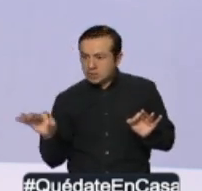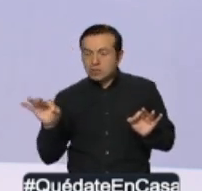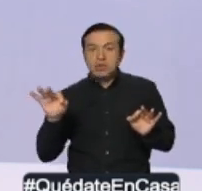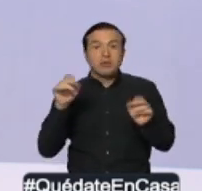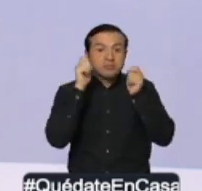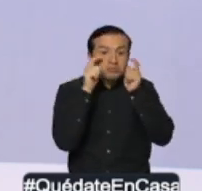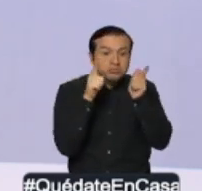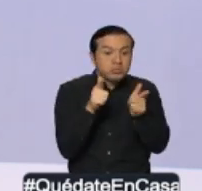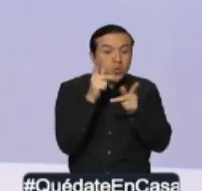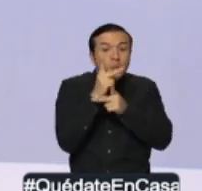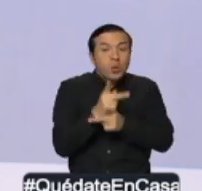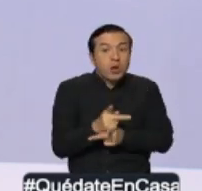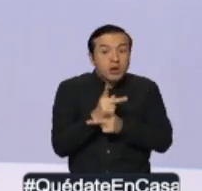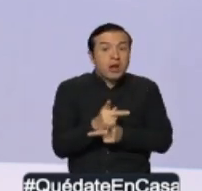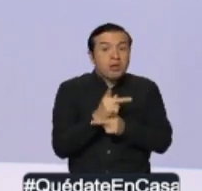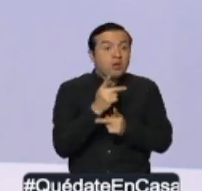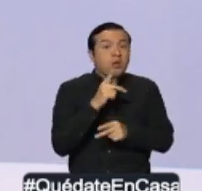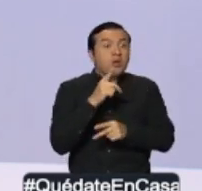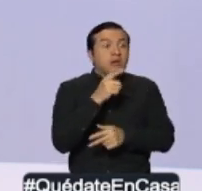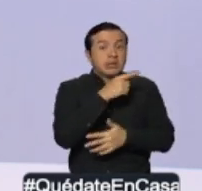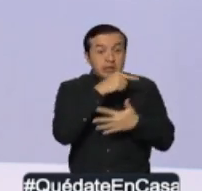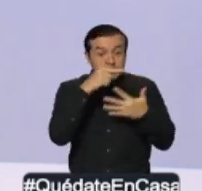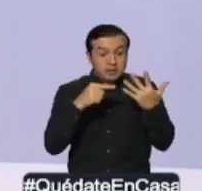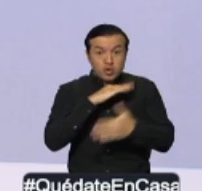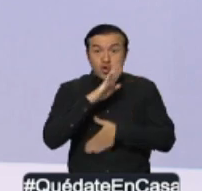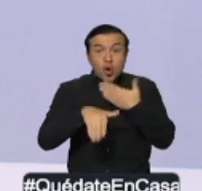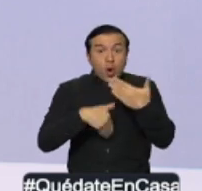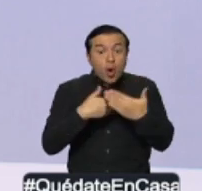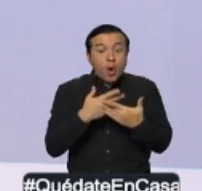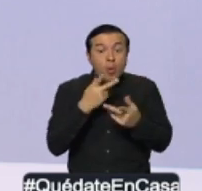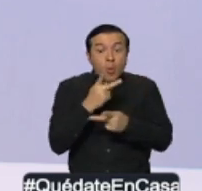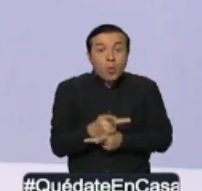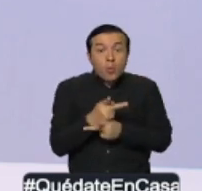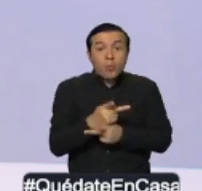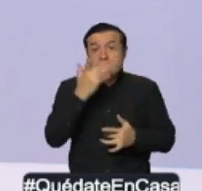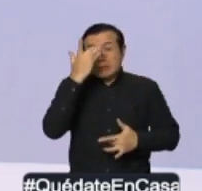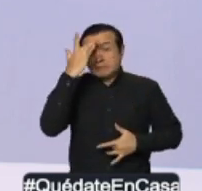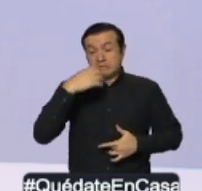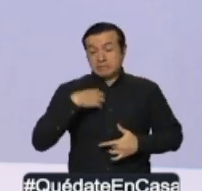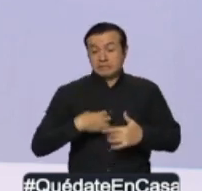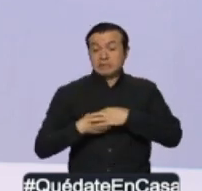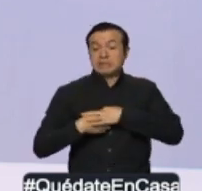activa y otras de mitigación inciden en el ritmo de crecimiento de la curva.